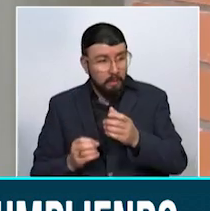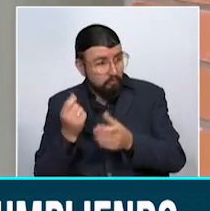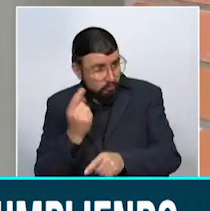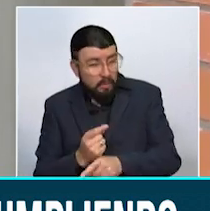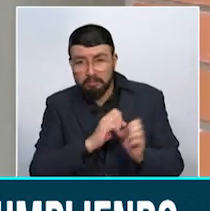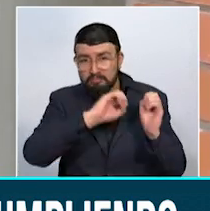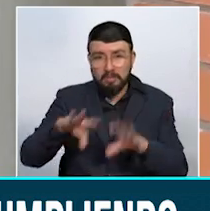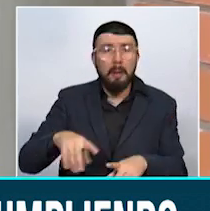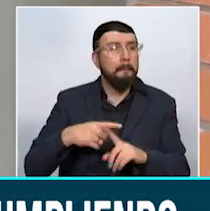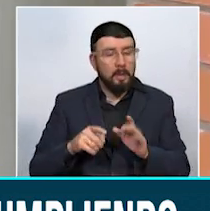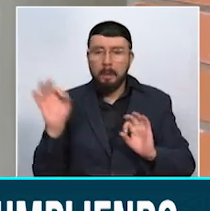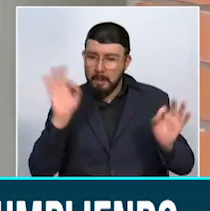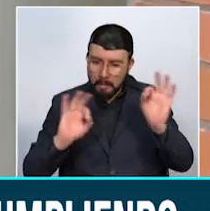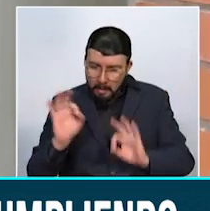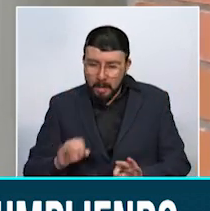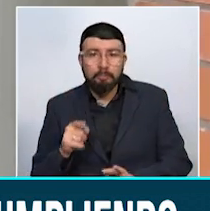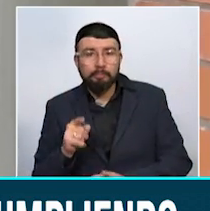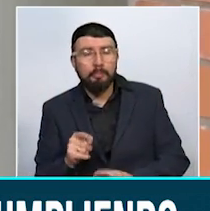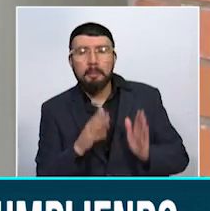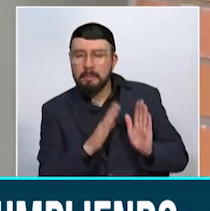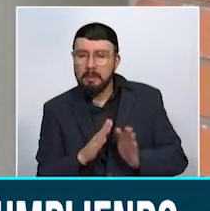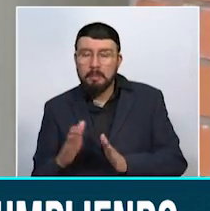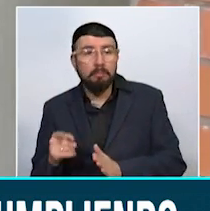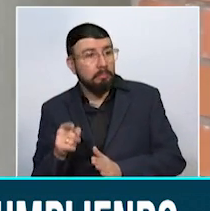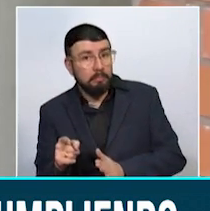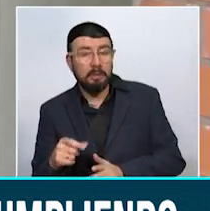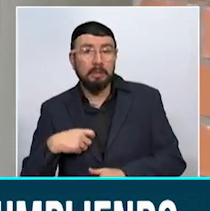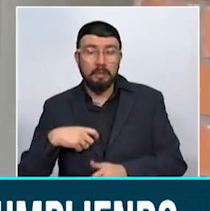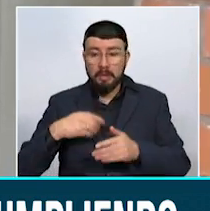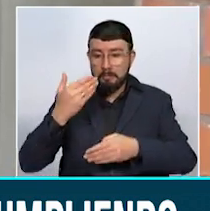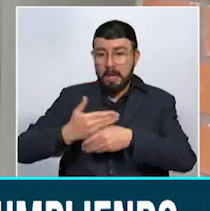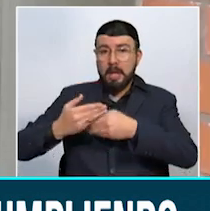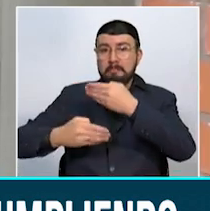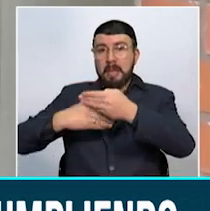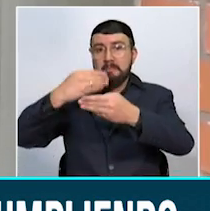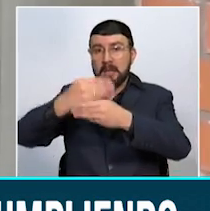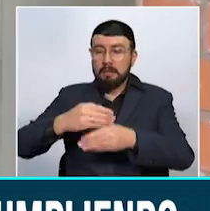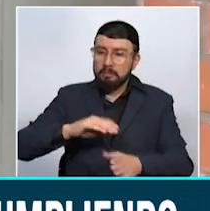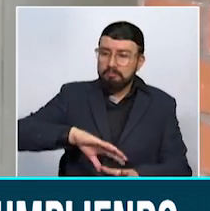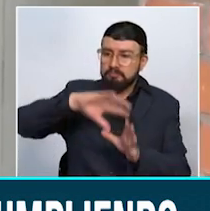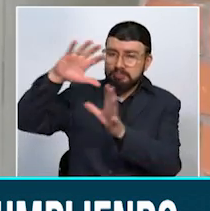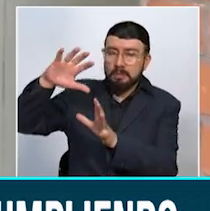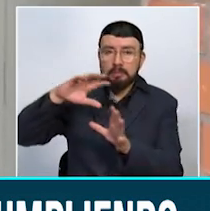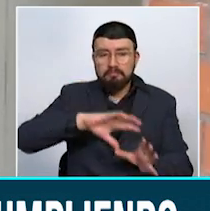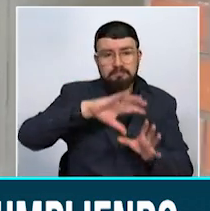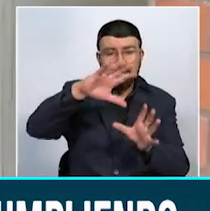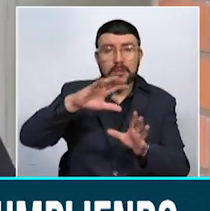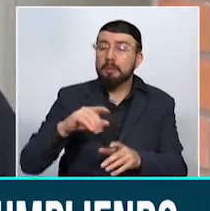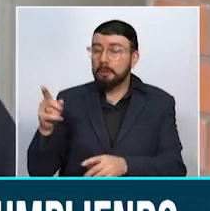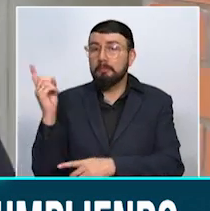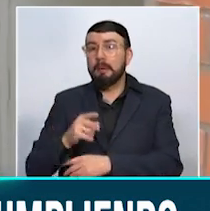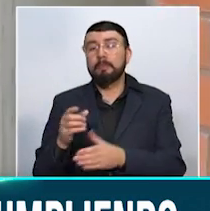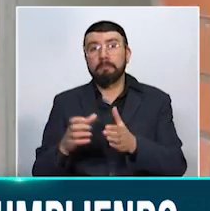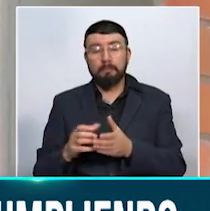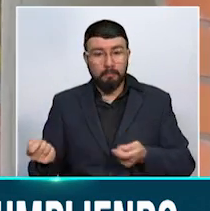un proceso de adecuación dentro de ese proceso de adecuación pues se generaron unos taludes que son los que ordena el tribunal